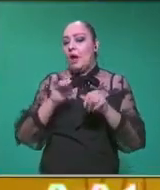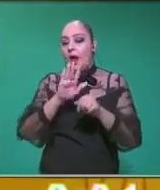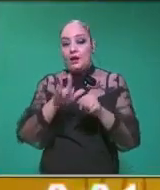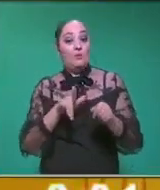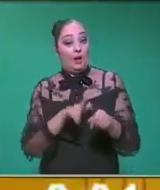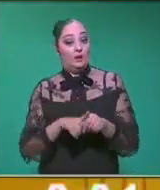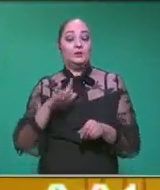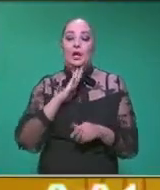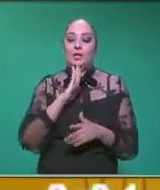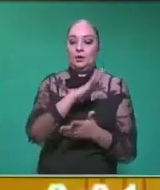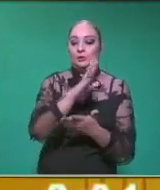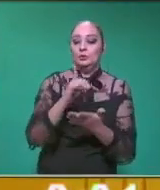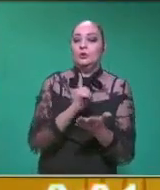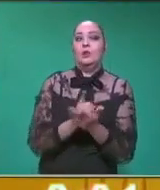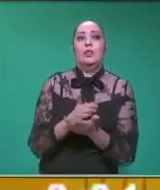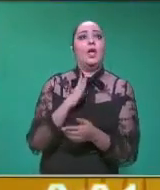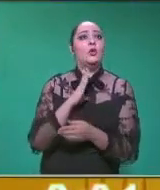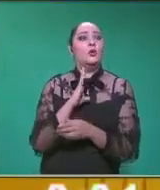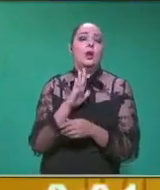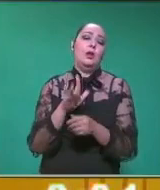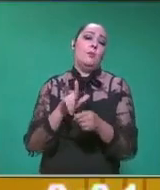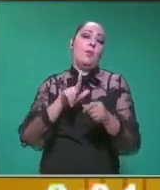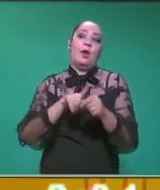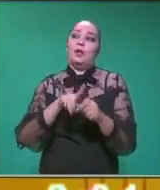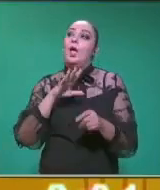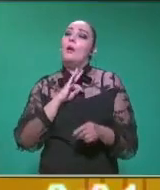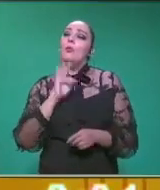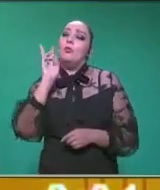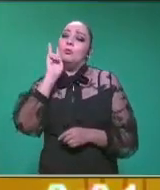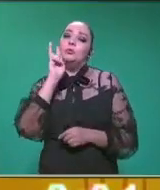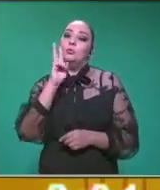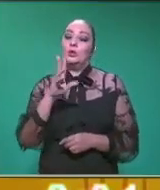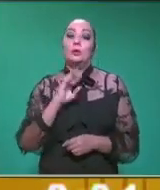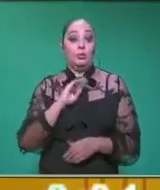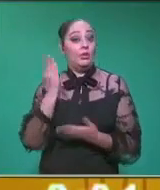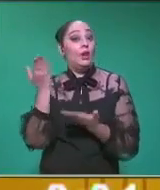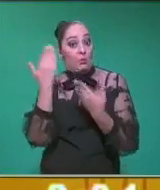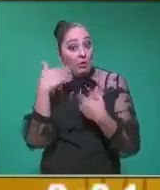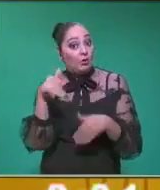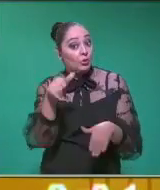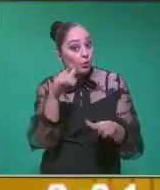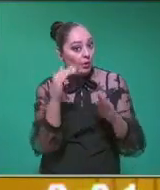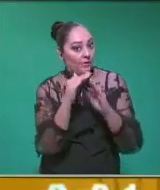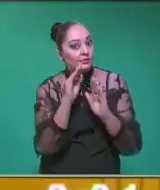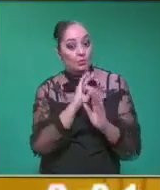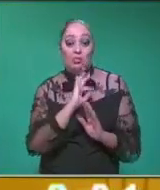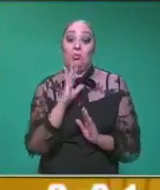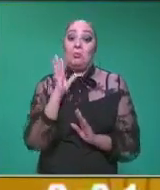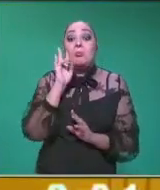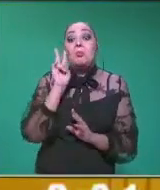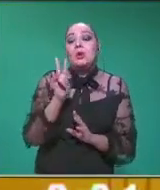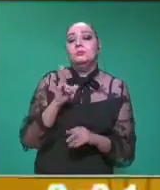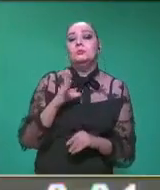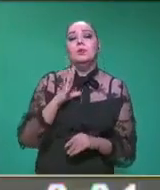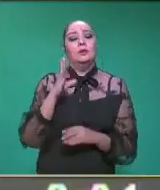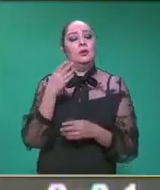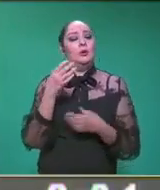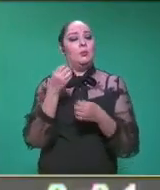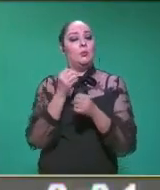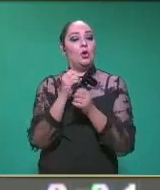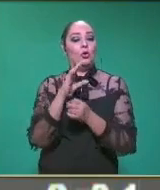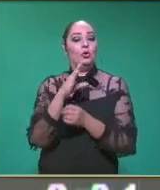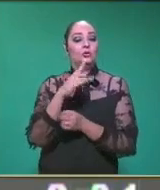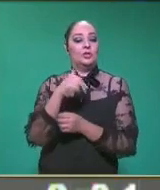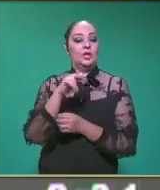hablar de un animalito, un amiguito que nos podamos encontrar o puede llegar a su casa. Soy el biólogo Charlie. Y el día de hoy tenemos una invitada